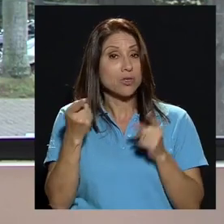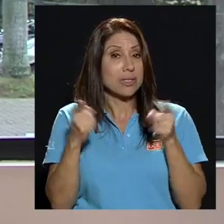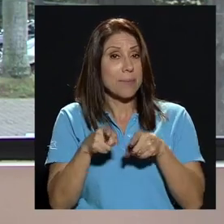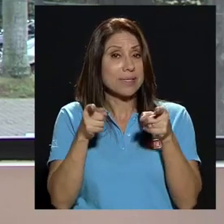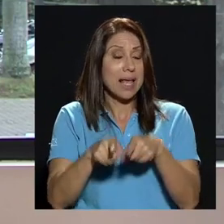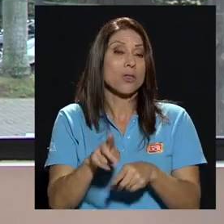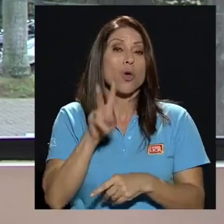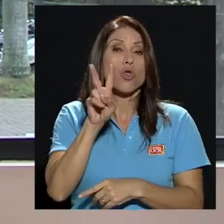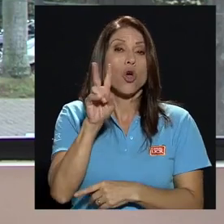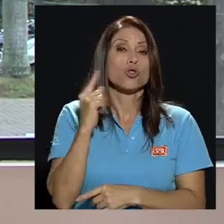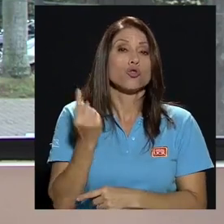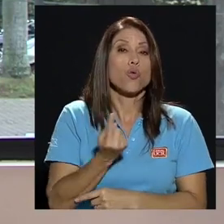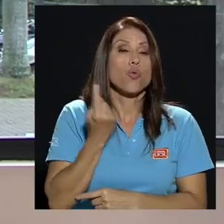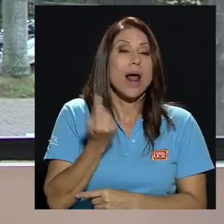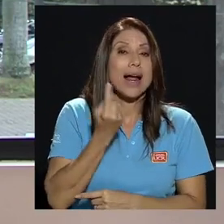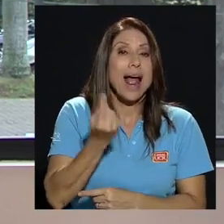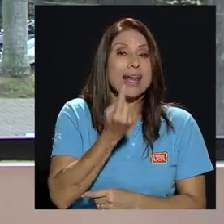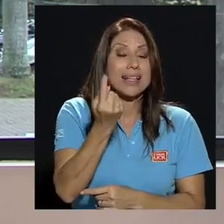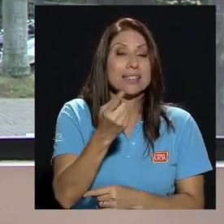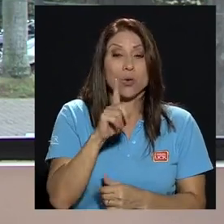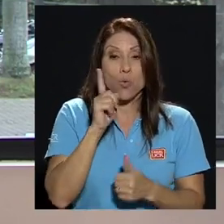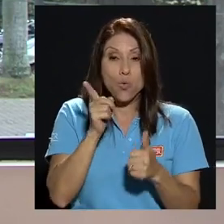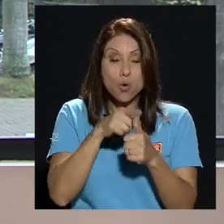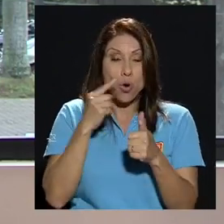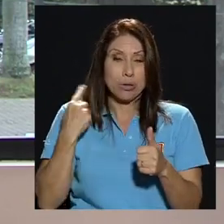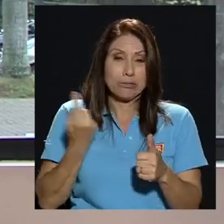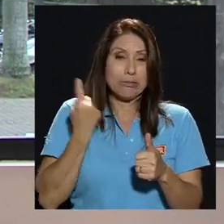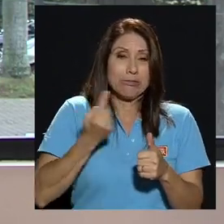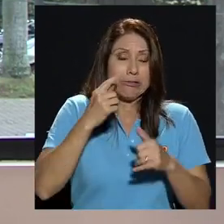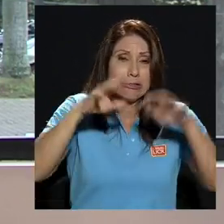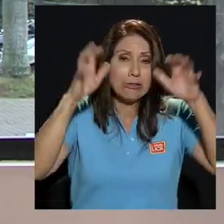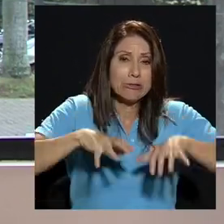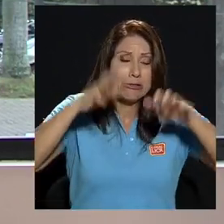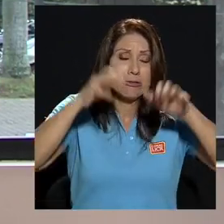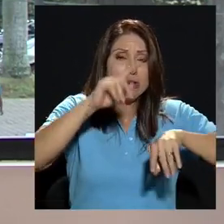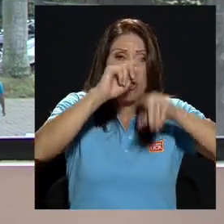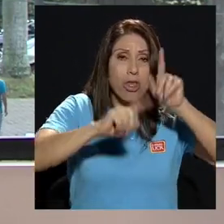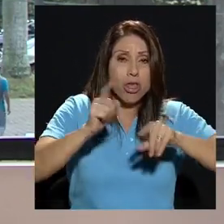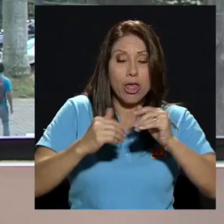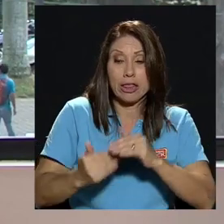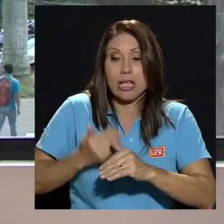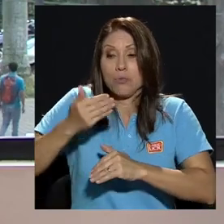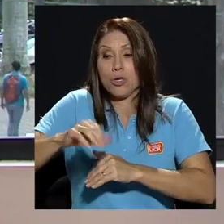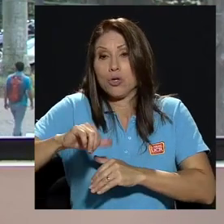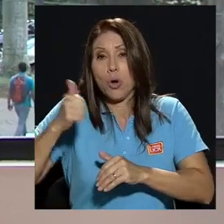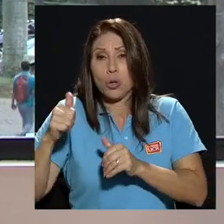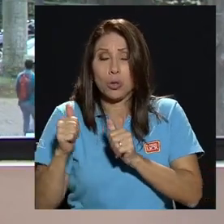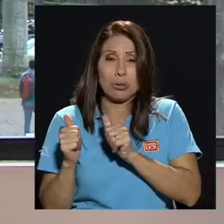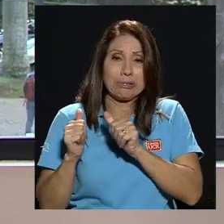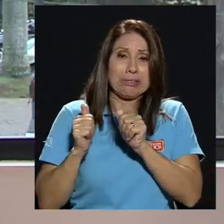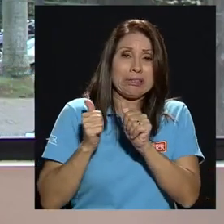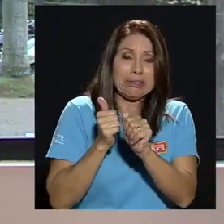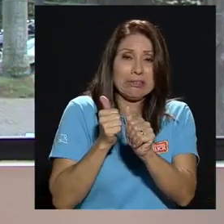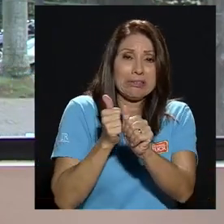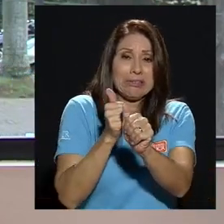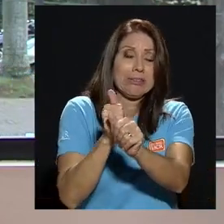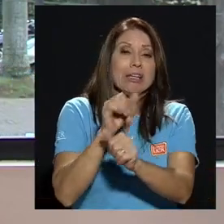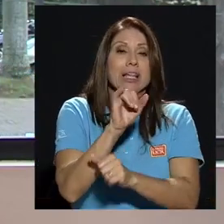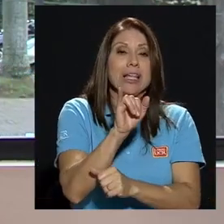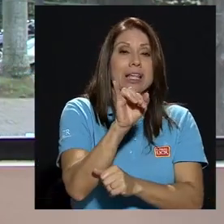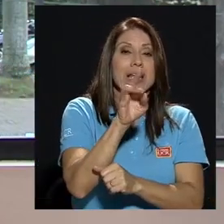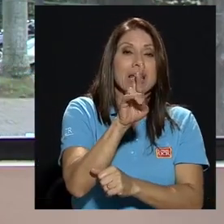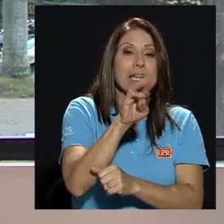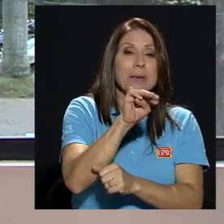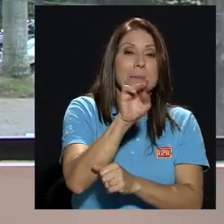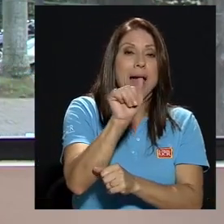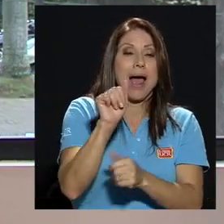uno a días del otro en este momento Irma y José todo esto a pesar de que los